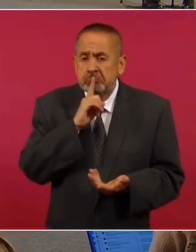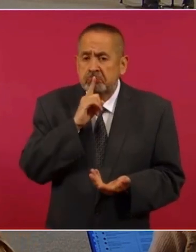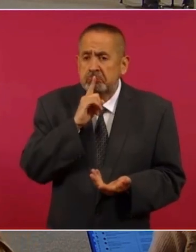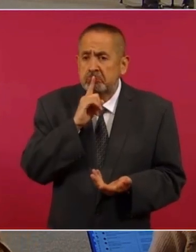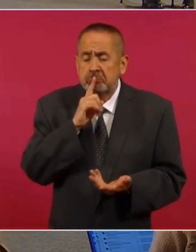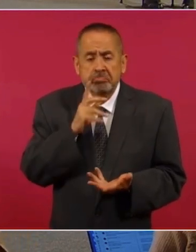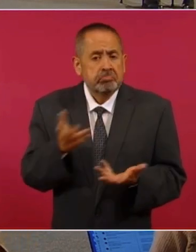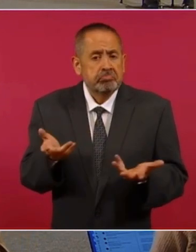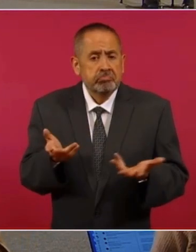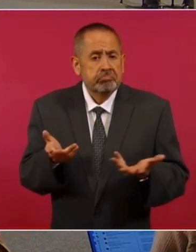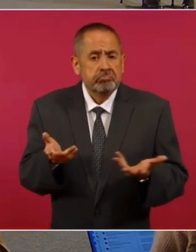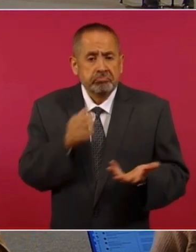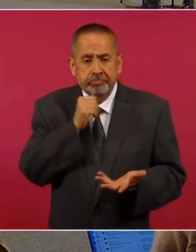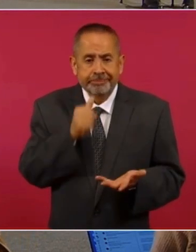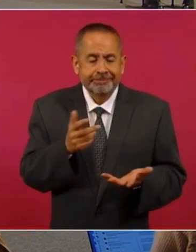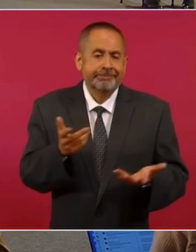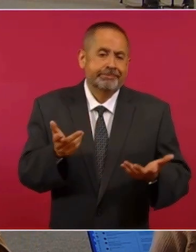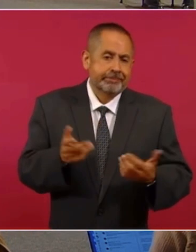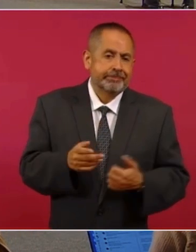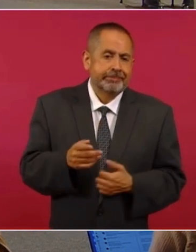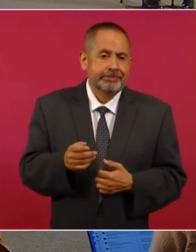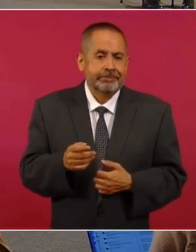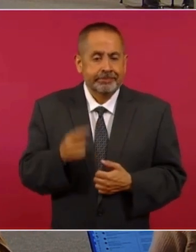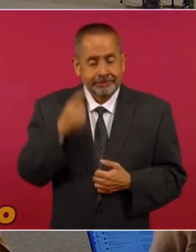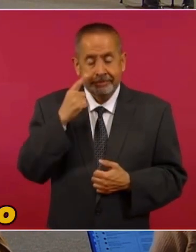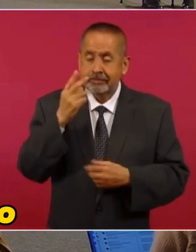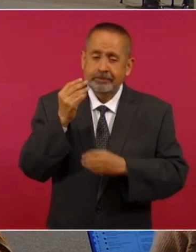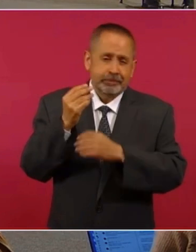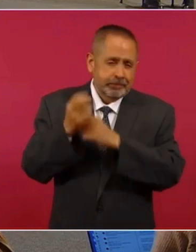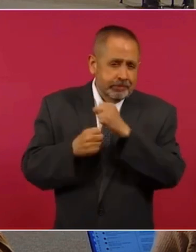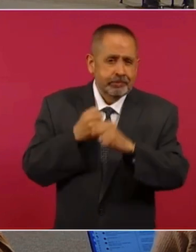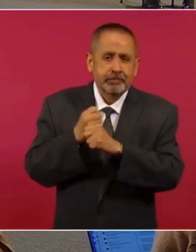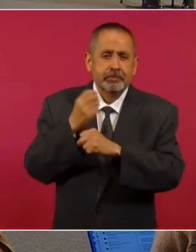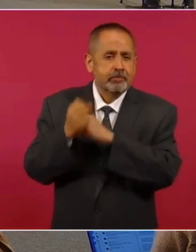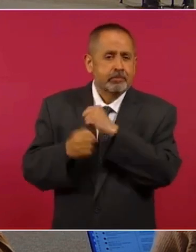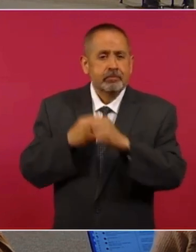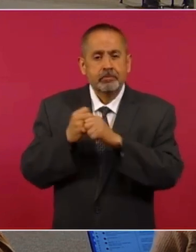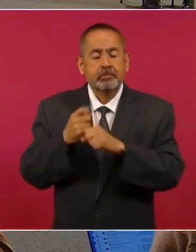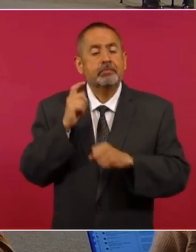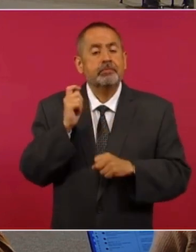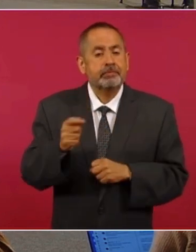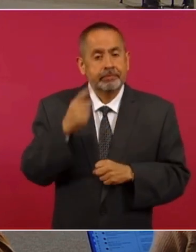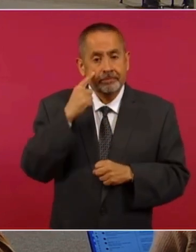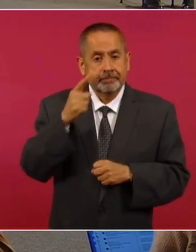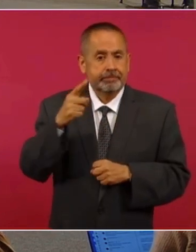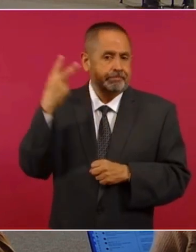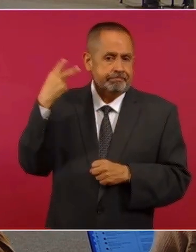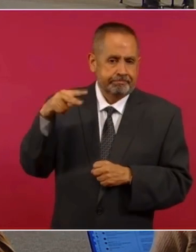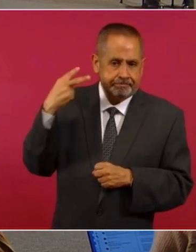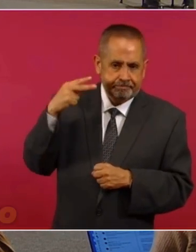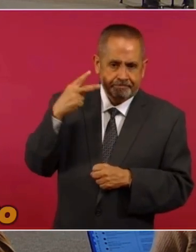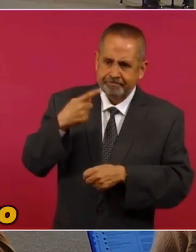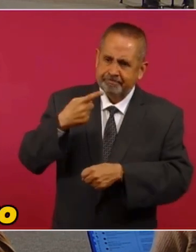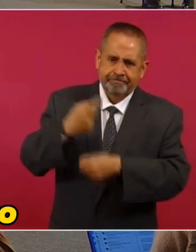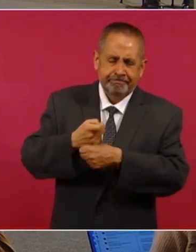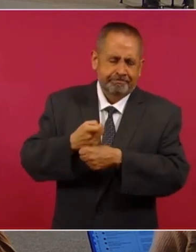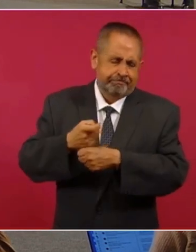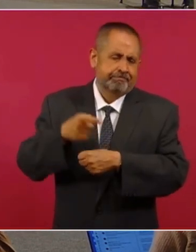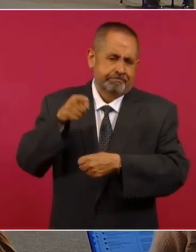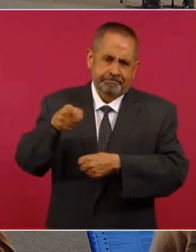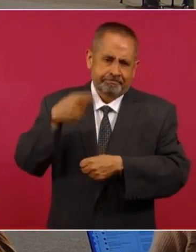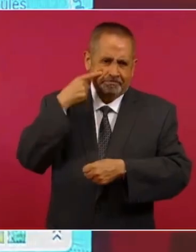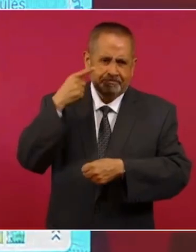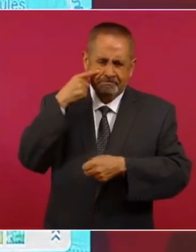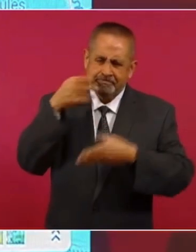Tan es así que durante mucho tiempo fue Veracruz el principal puerto